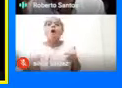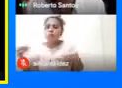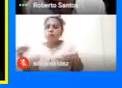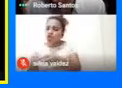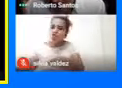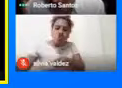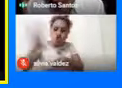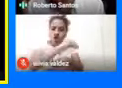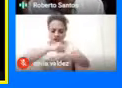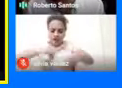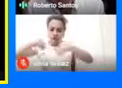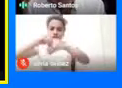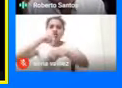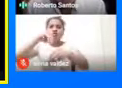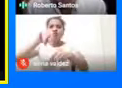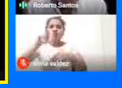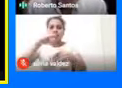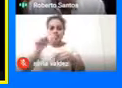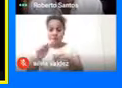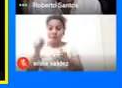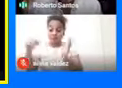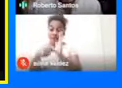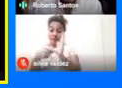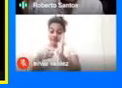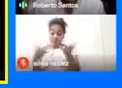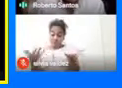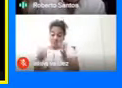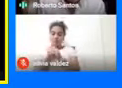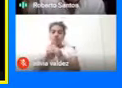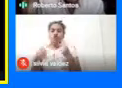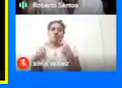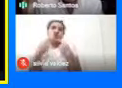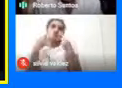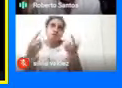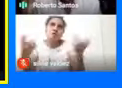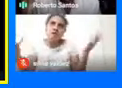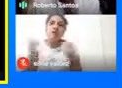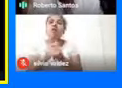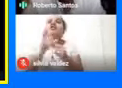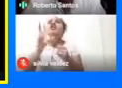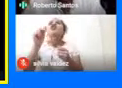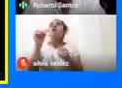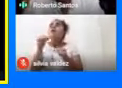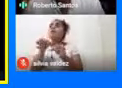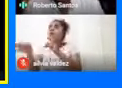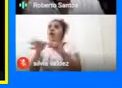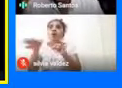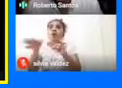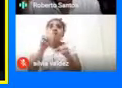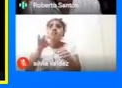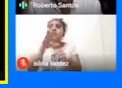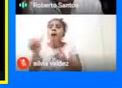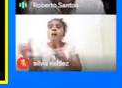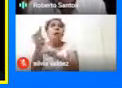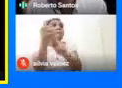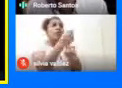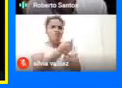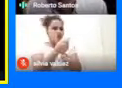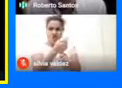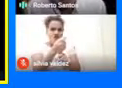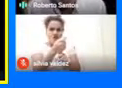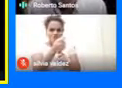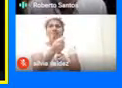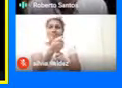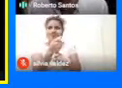territorio Muisca Entonces En ese sentido Yo diría No que hay pueblos Muiscas Por descubrir Los pueblos Muiscas Que están por